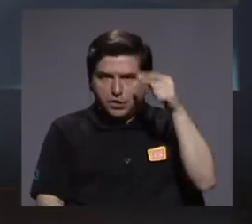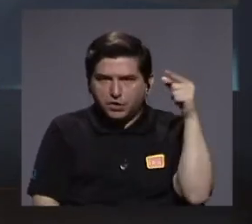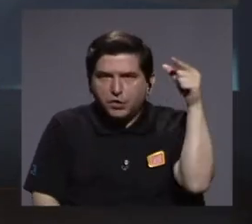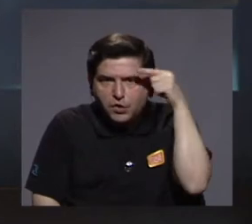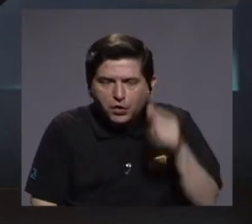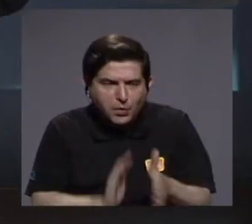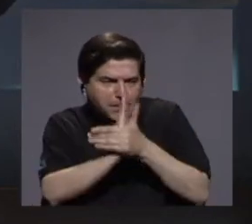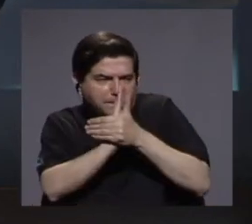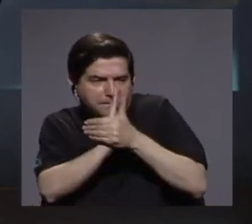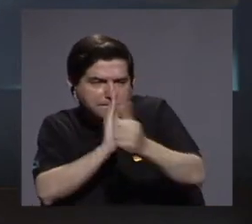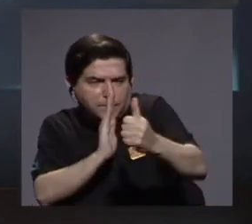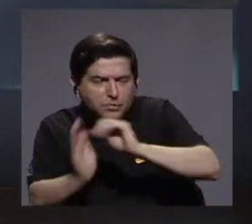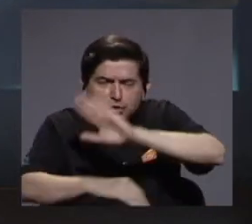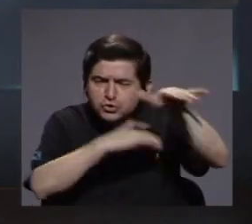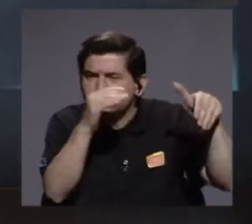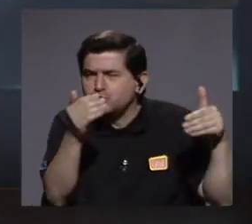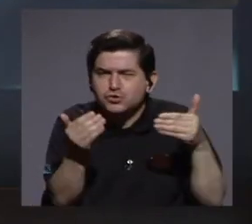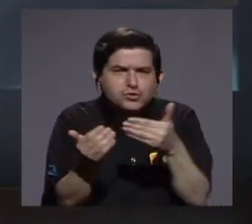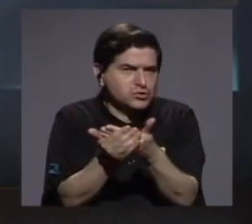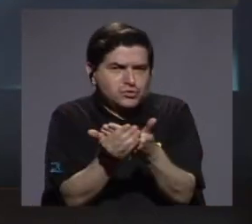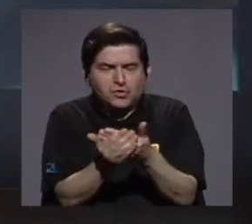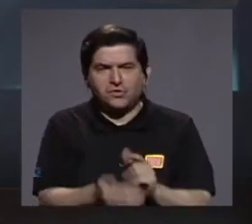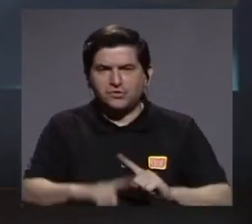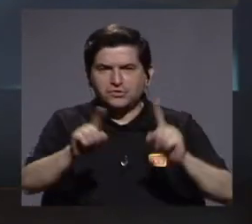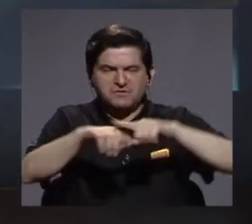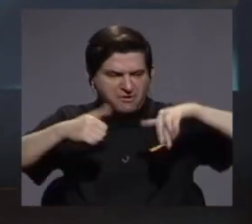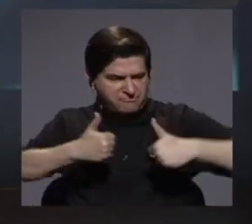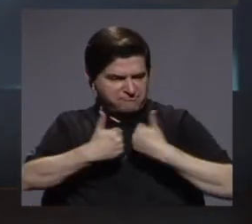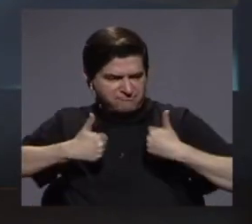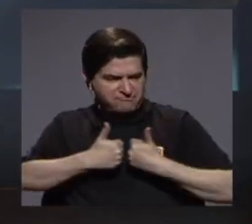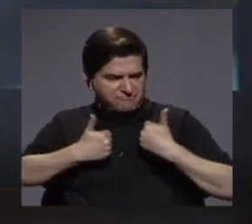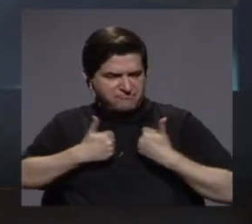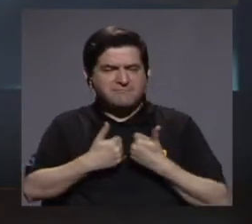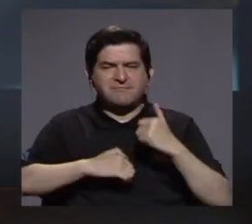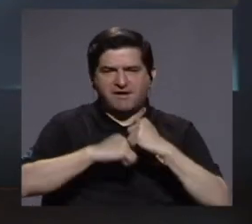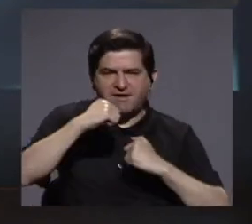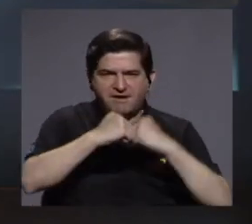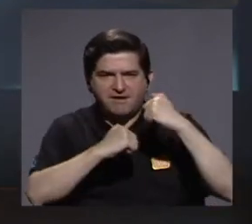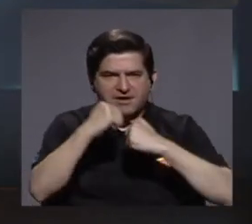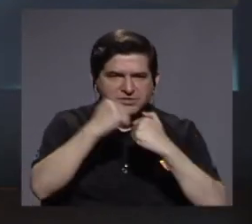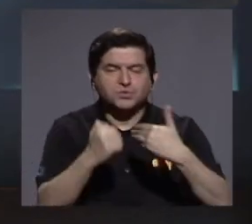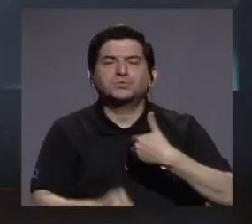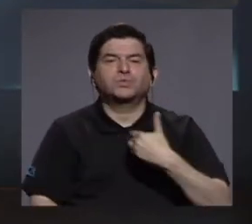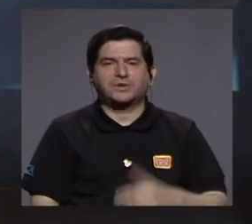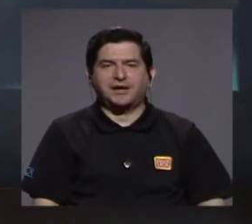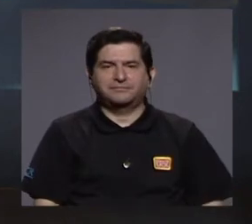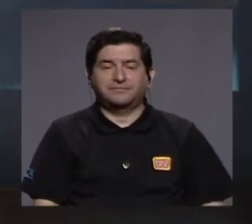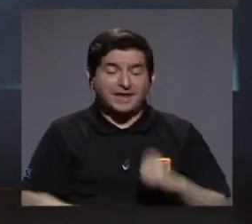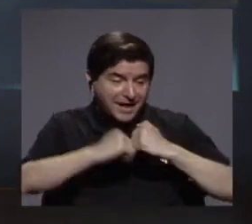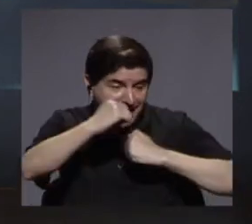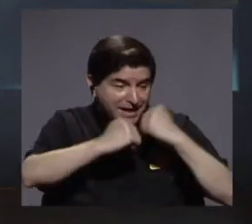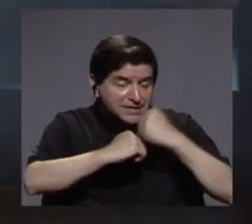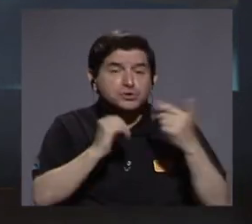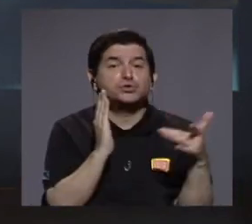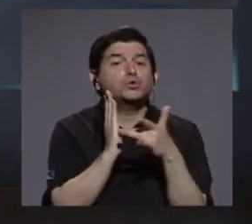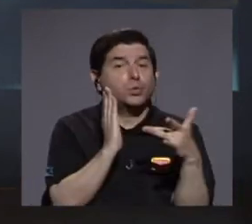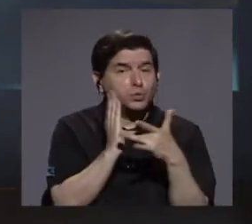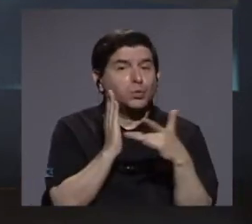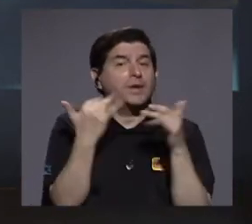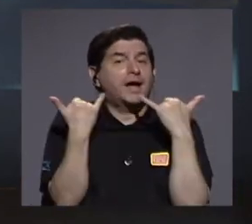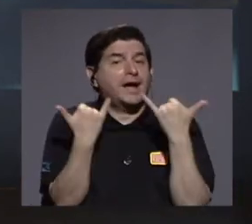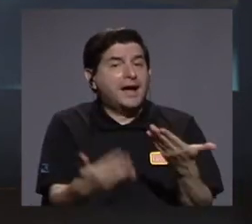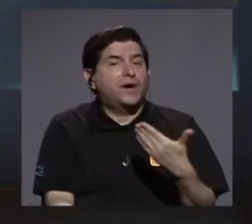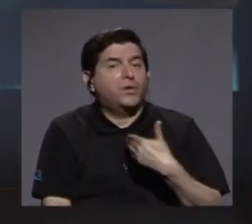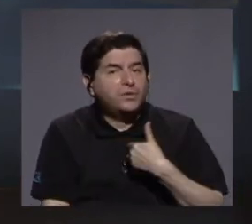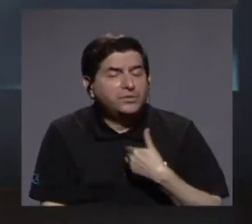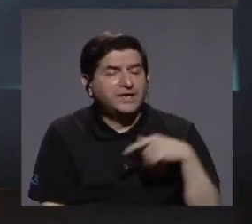potenciando todos los retos que en el tema de infraestructura tenemos. En la infraestructura tecnológica que actualmente